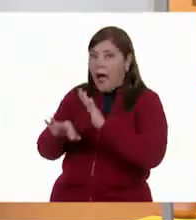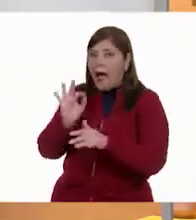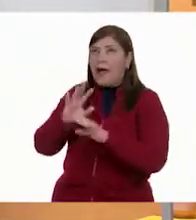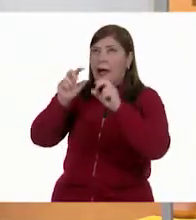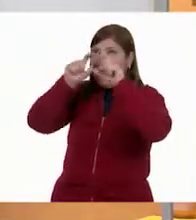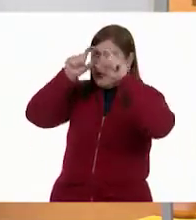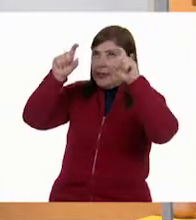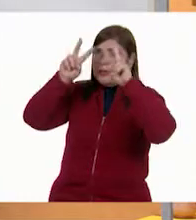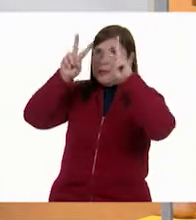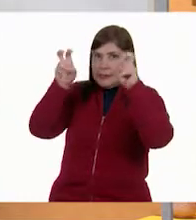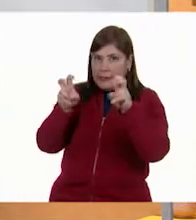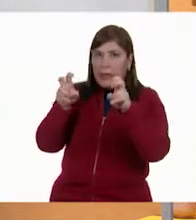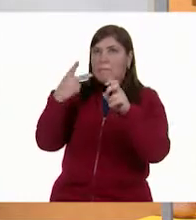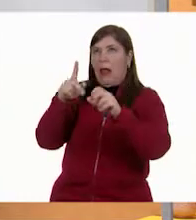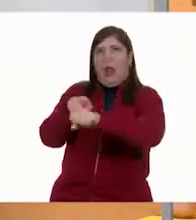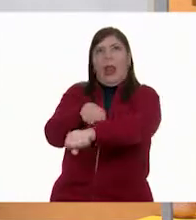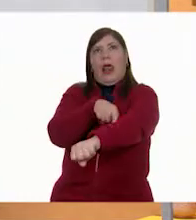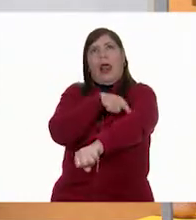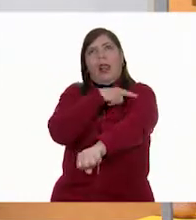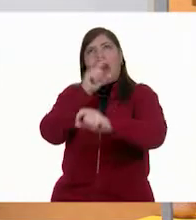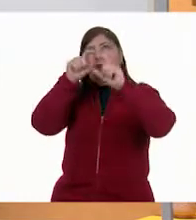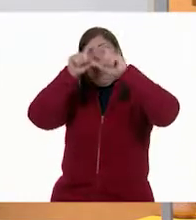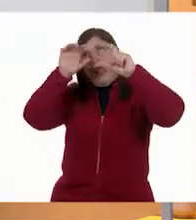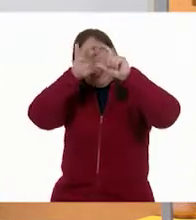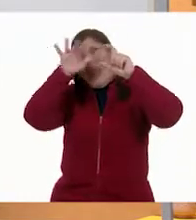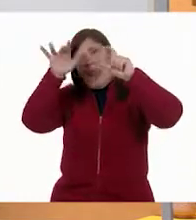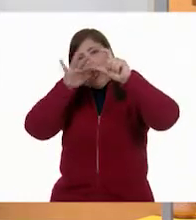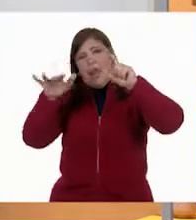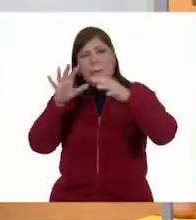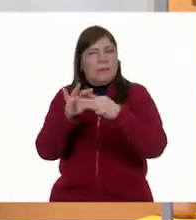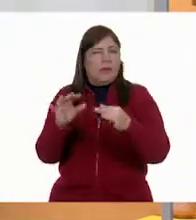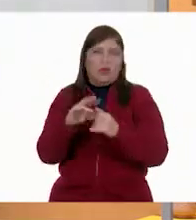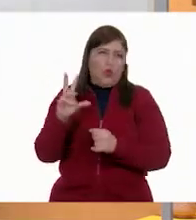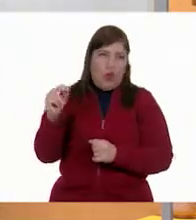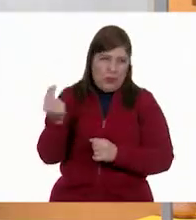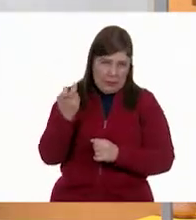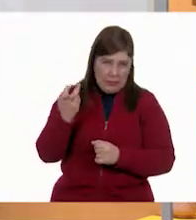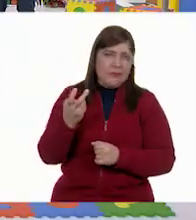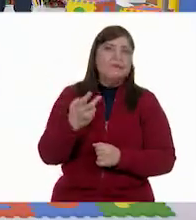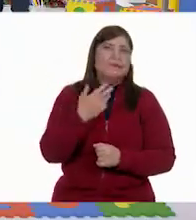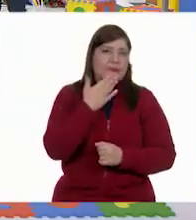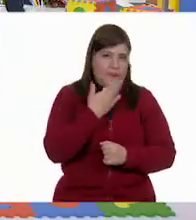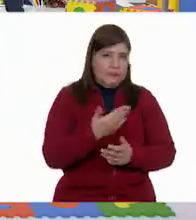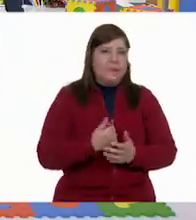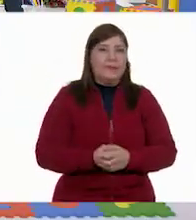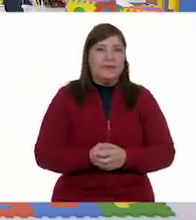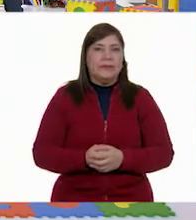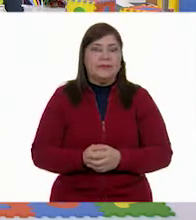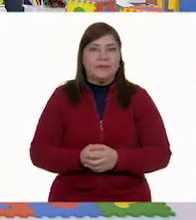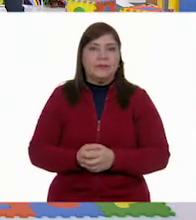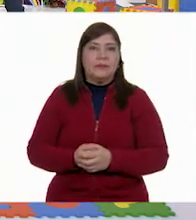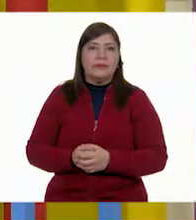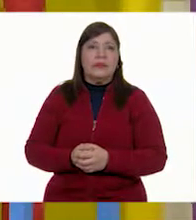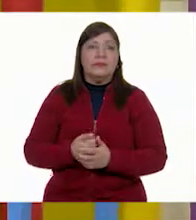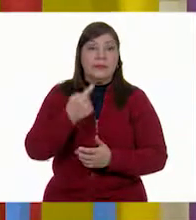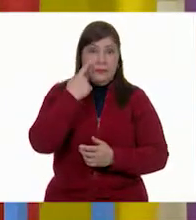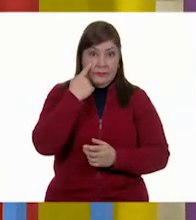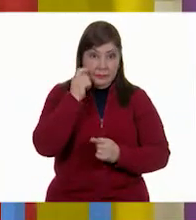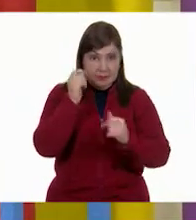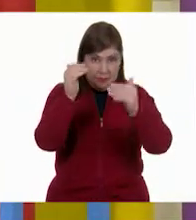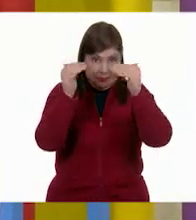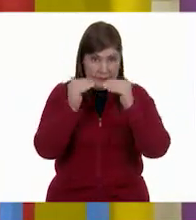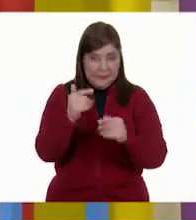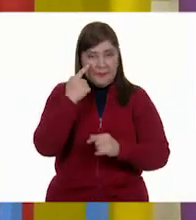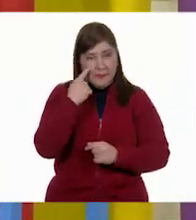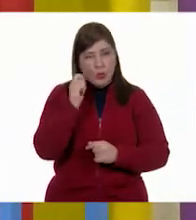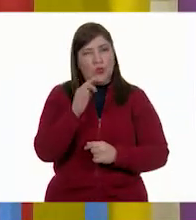título no sea un texto larguísimo que casi casi nos explique la gráfica. Muy bien. Muy bien. Entonces, ahora, ¿qué te parece si pasamos